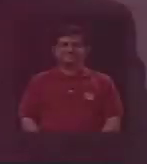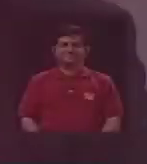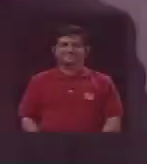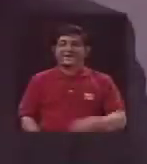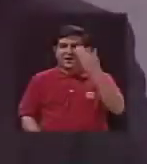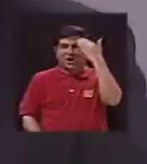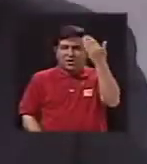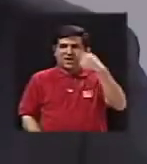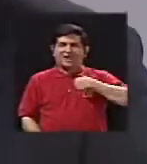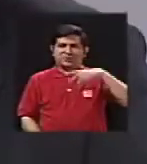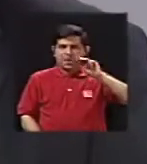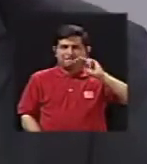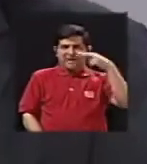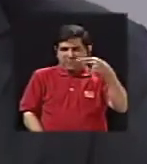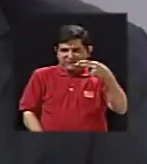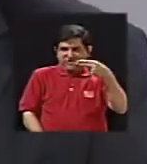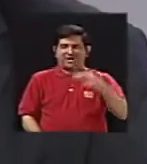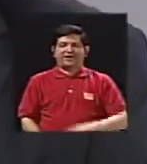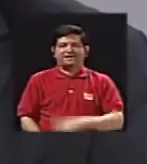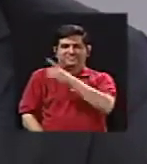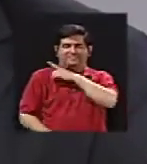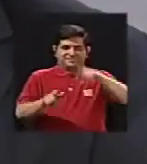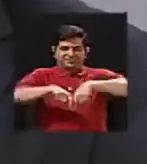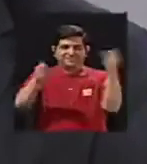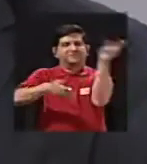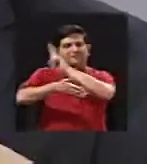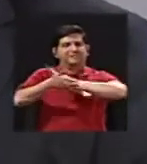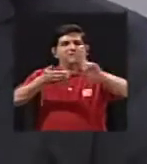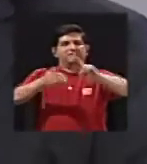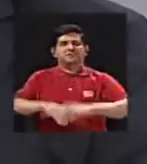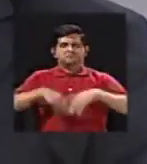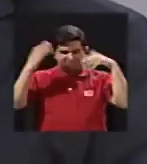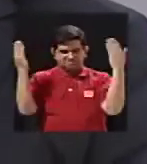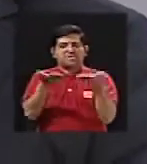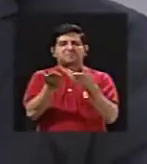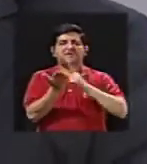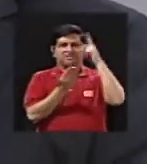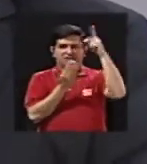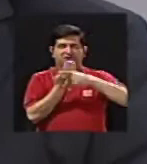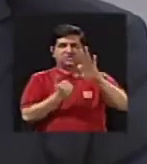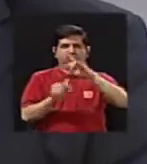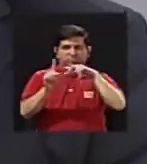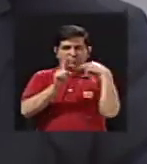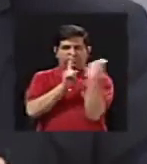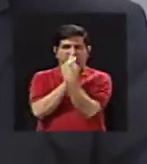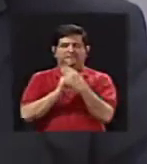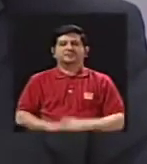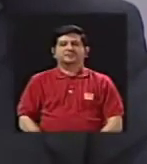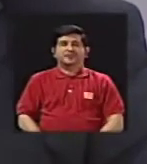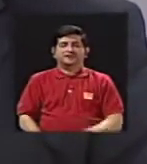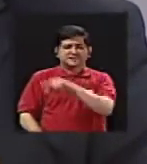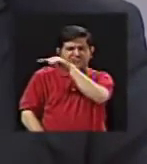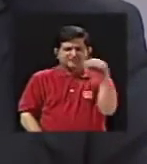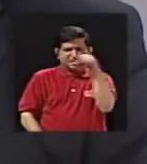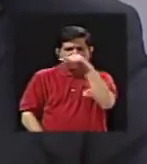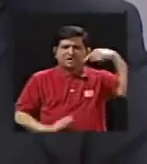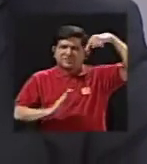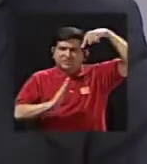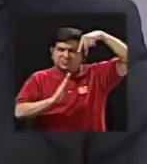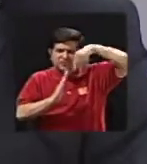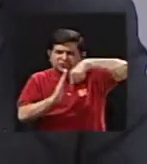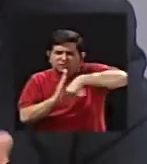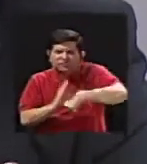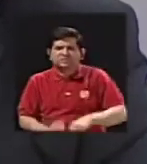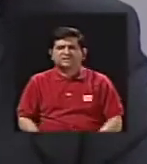Hola, soy Mauricio Herrera, director del Semanario Universidad, y le doy la bienvenida a su programa Puntos de Vista, donde cada semana profundizamos